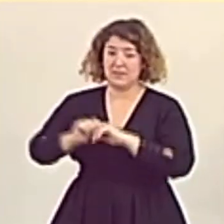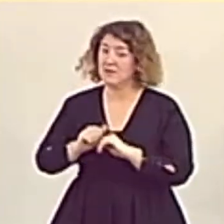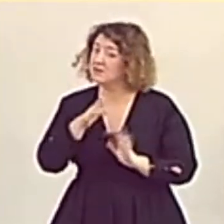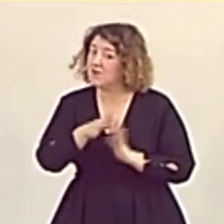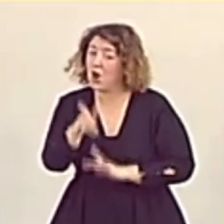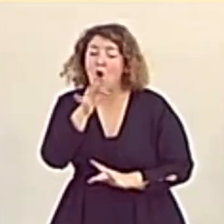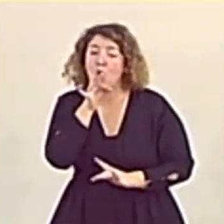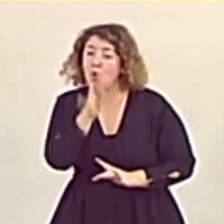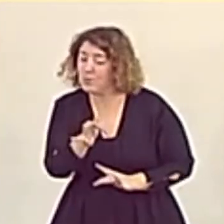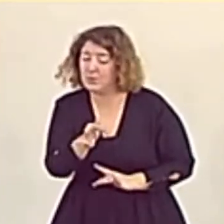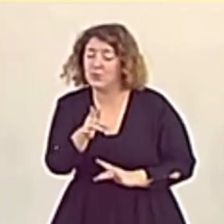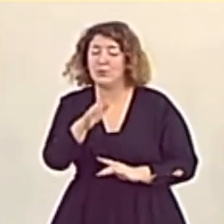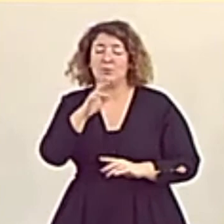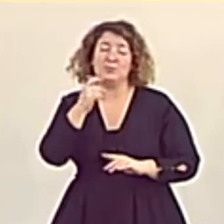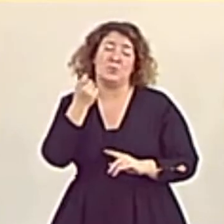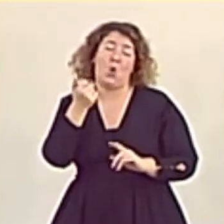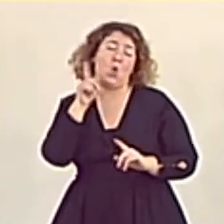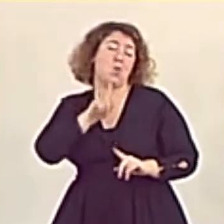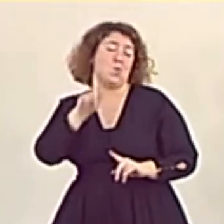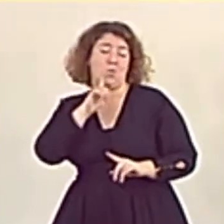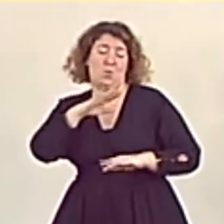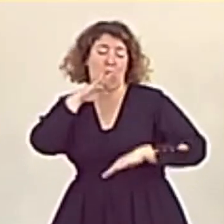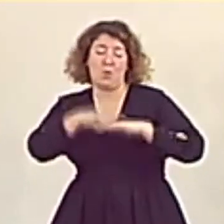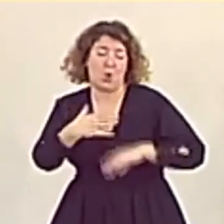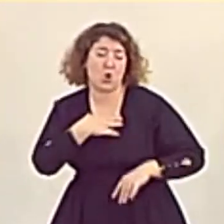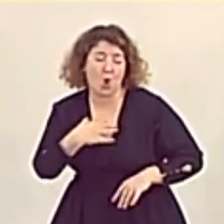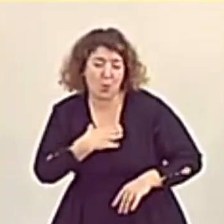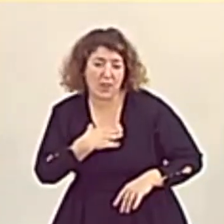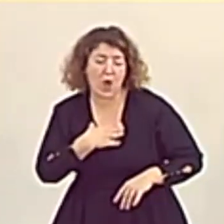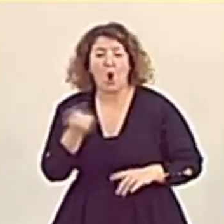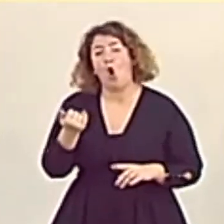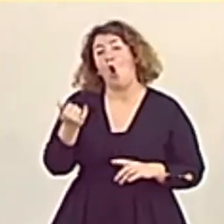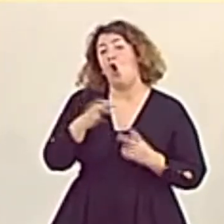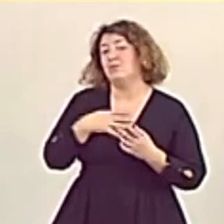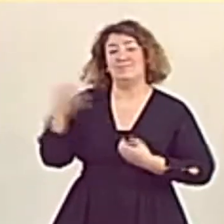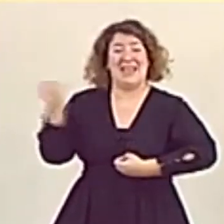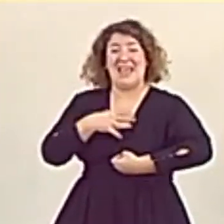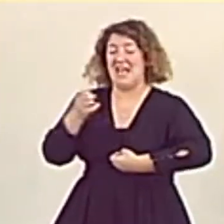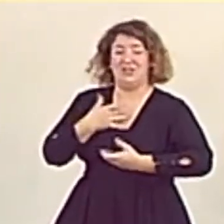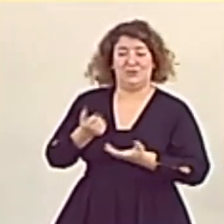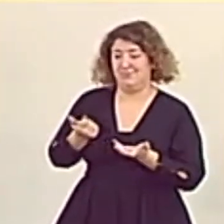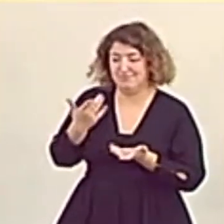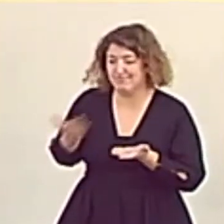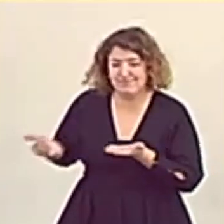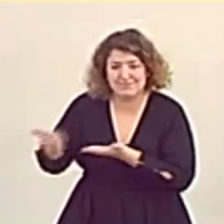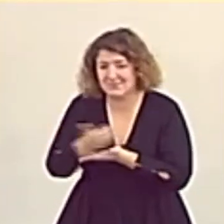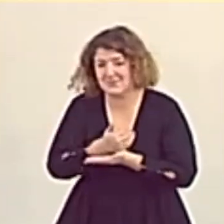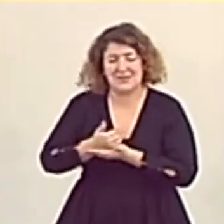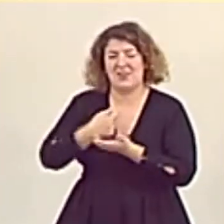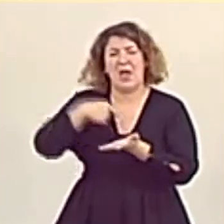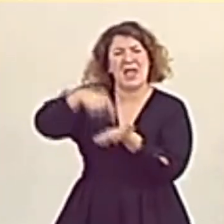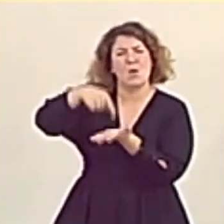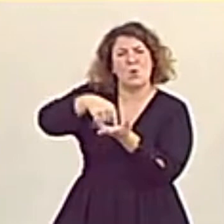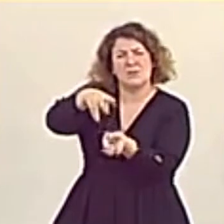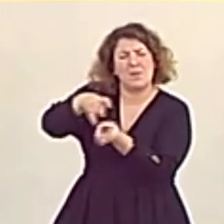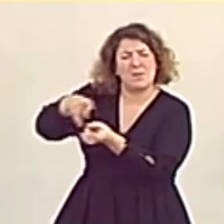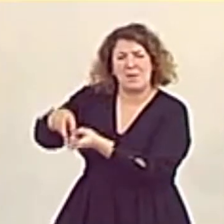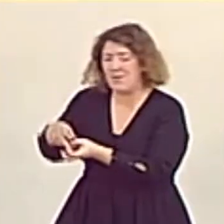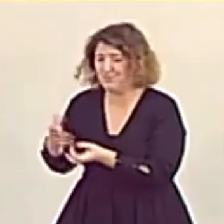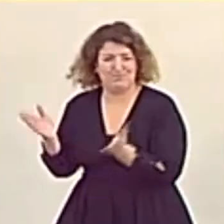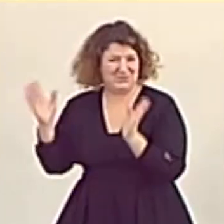cumplir o mienten cuando prometen unos ingresos que nunca van a obtener aunque nos frían a impuestos.